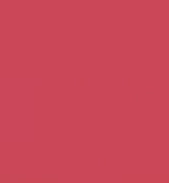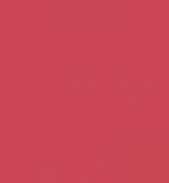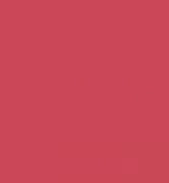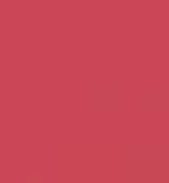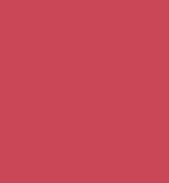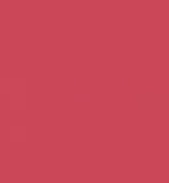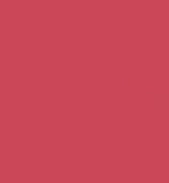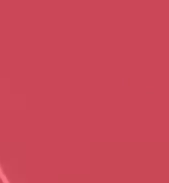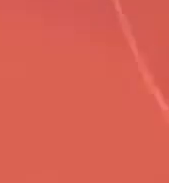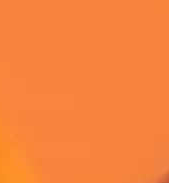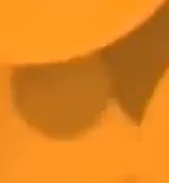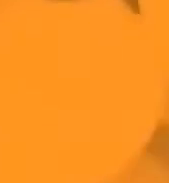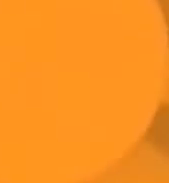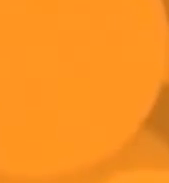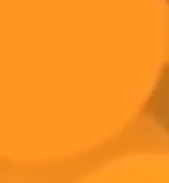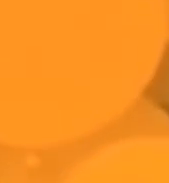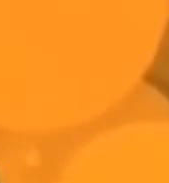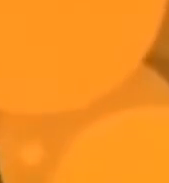noticias